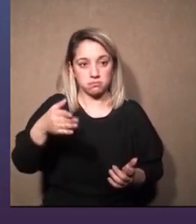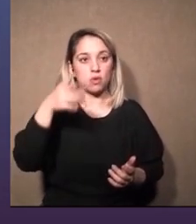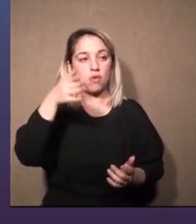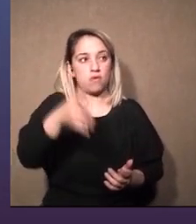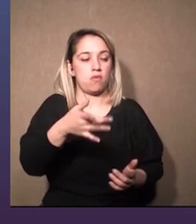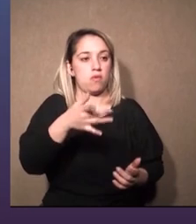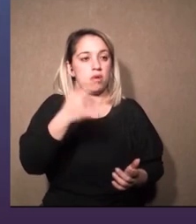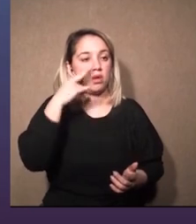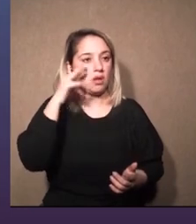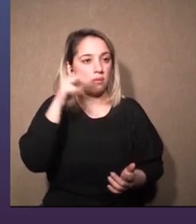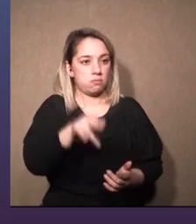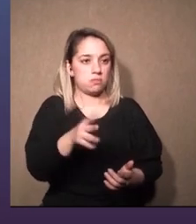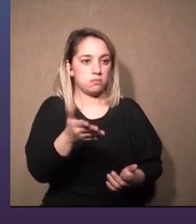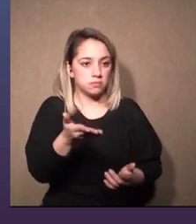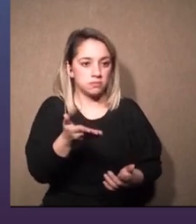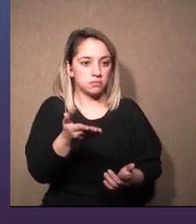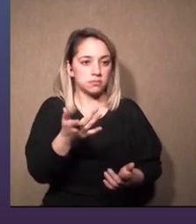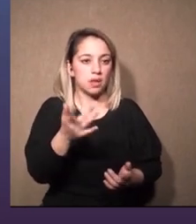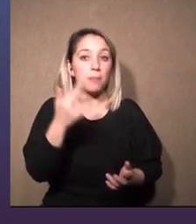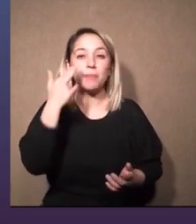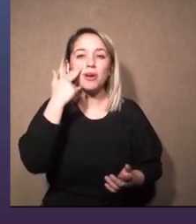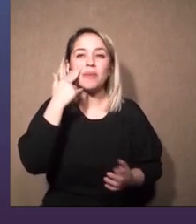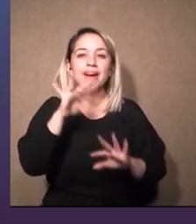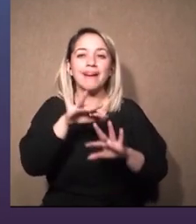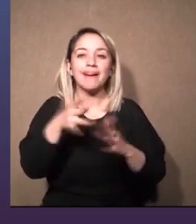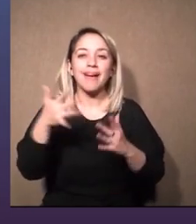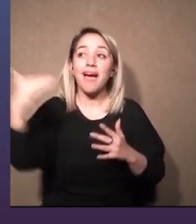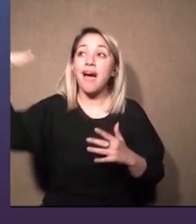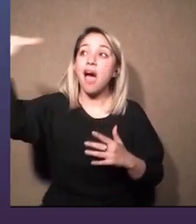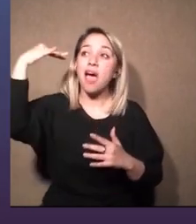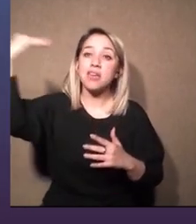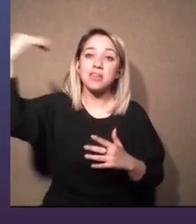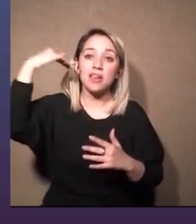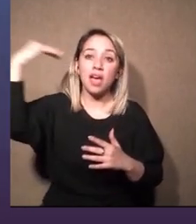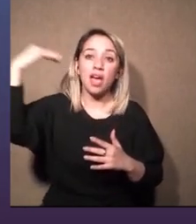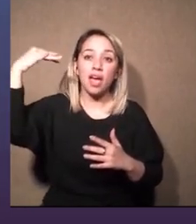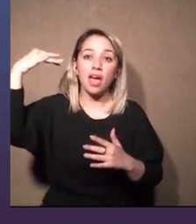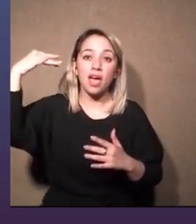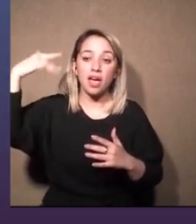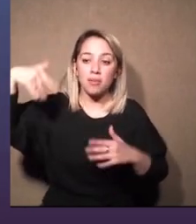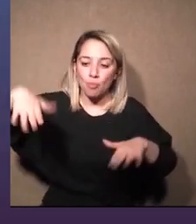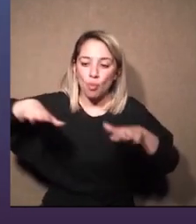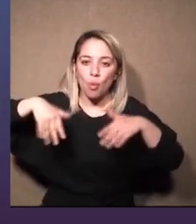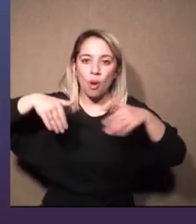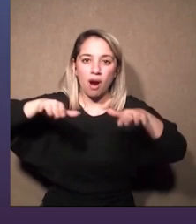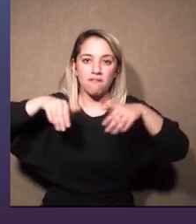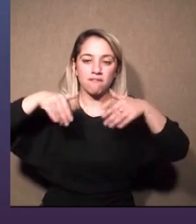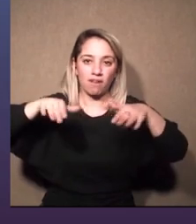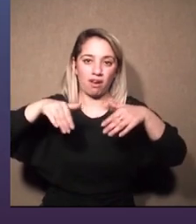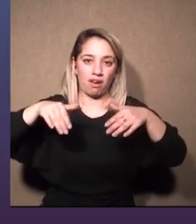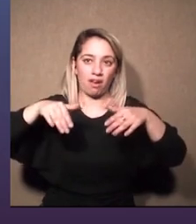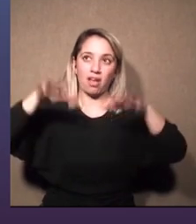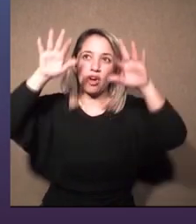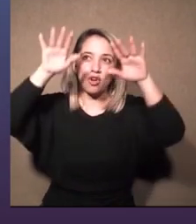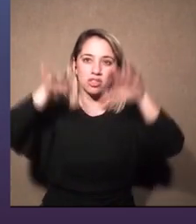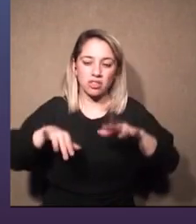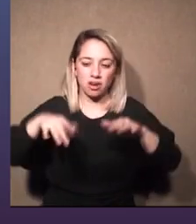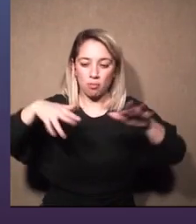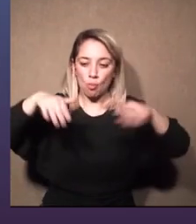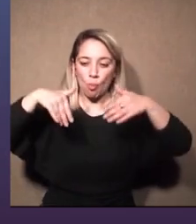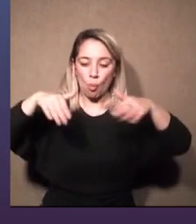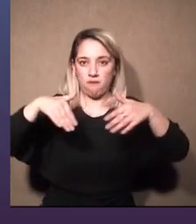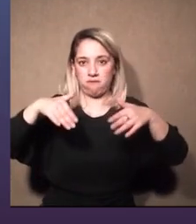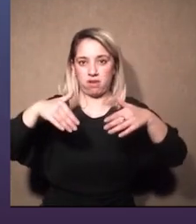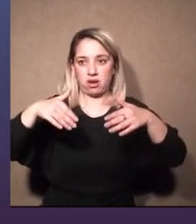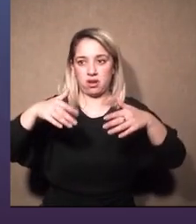lo vi era el aire los dutos que estaba prendido y se movía y durante las funciones